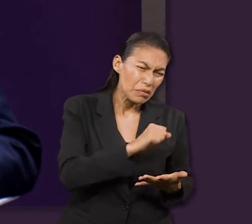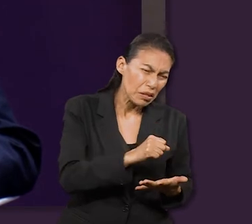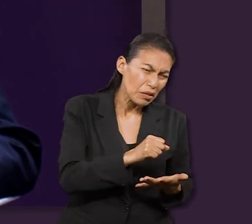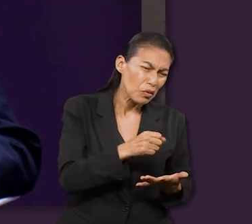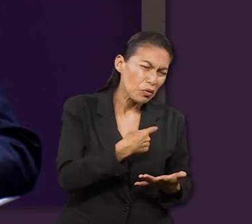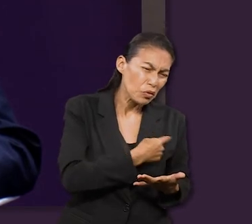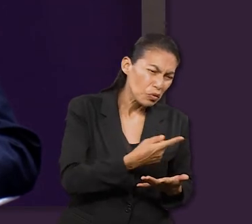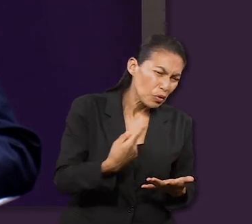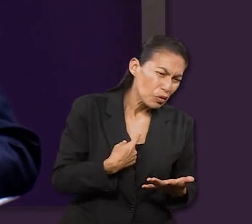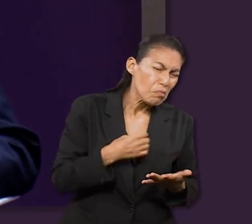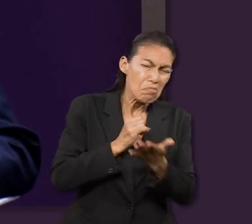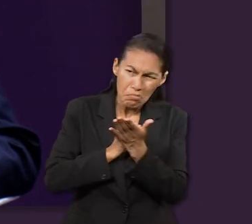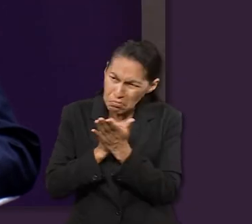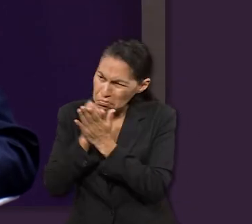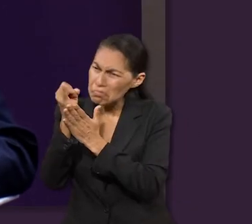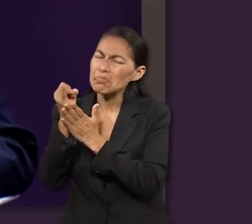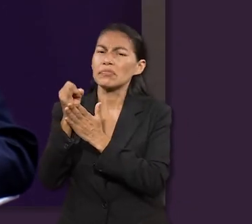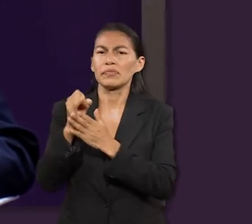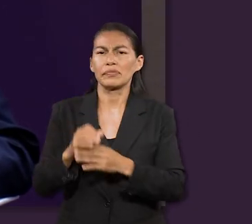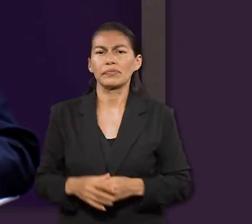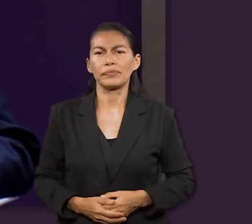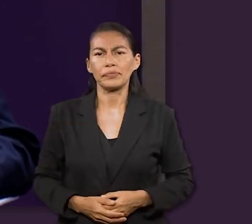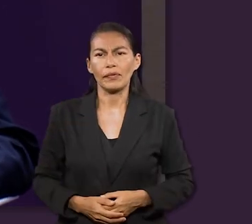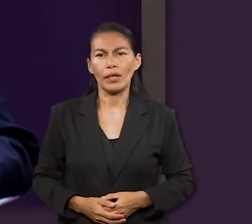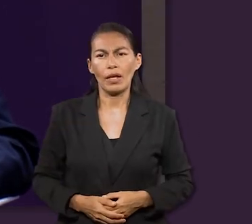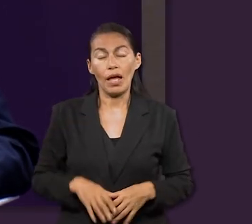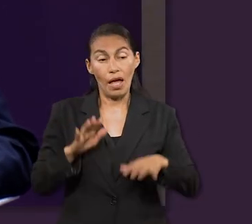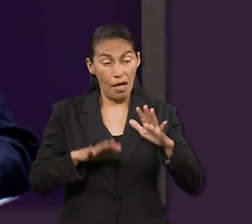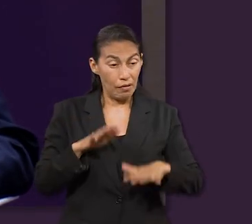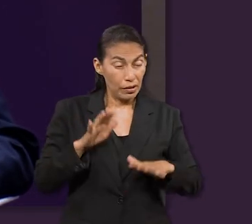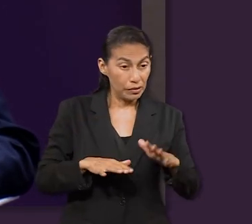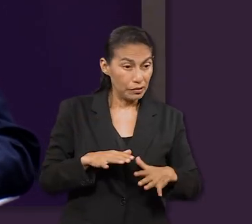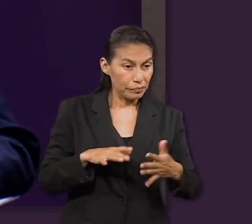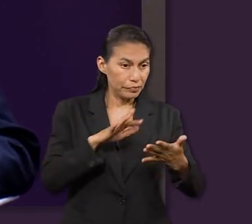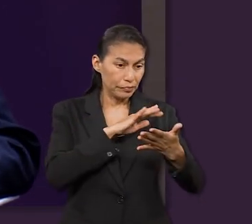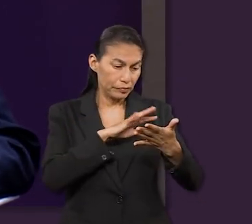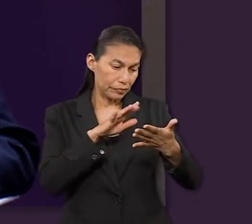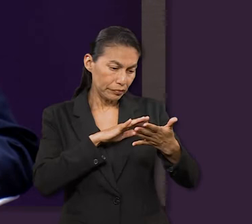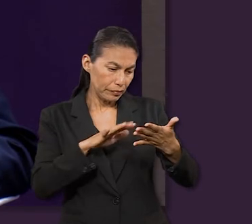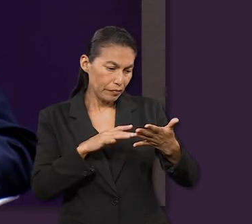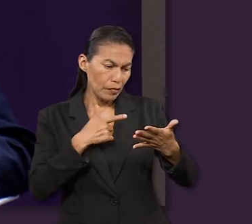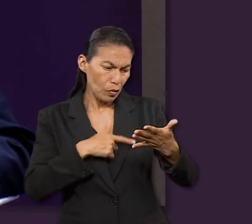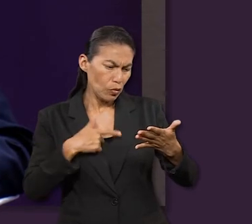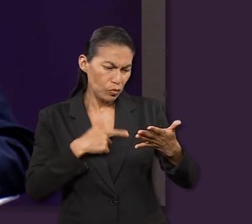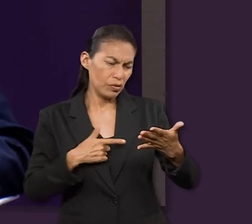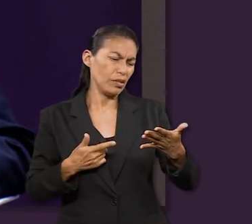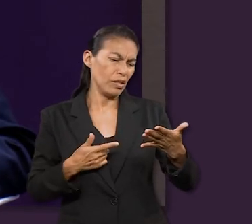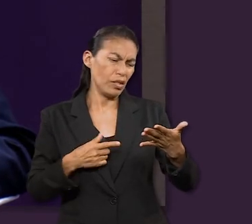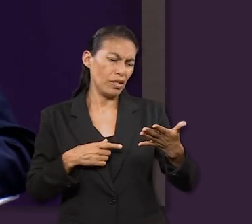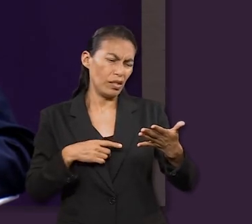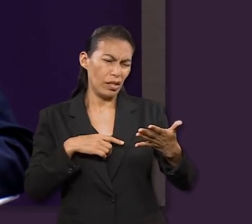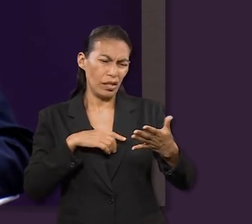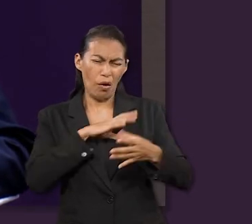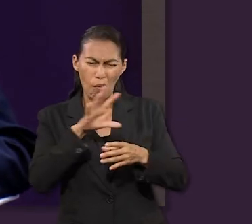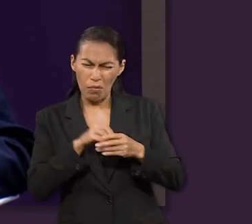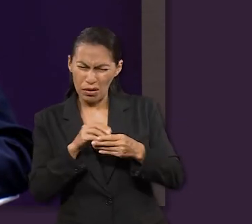ruido. Pero si no lo lee uno todo, a veces no puede entender. Alégrense de poder sufrir.